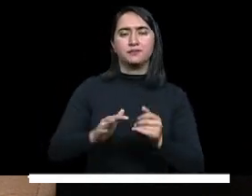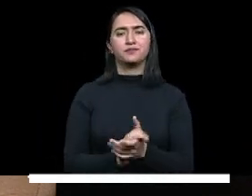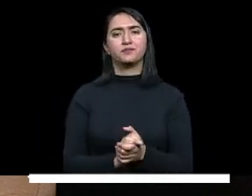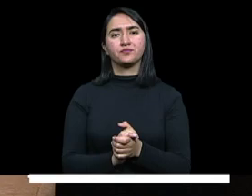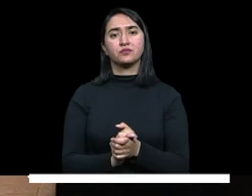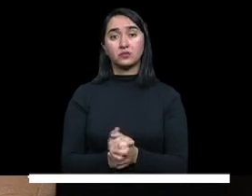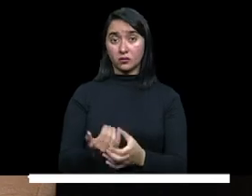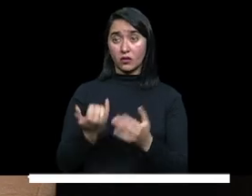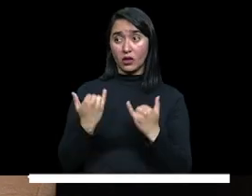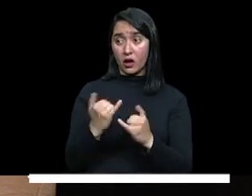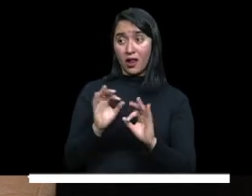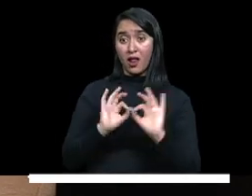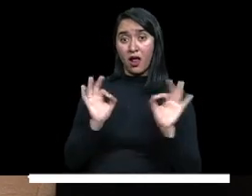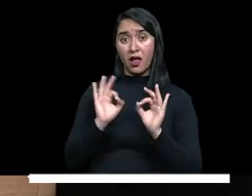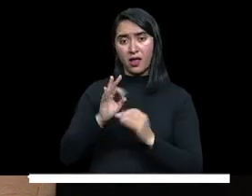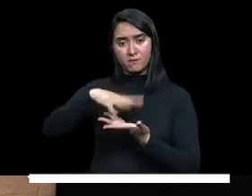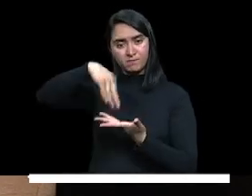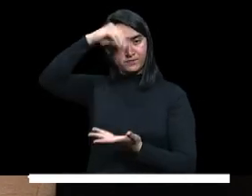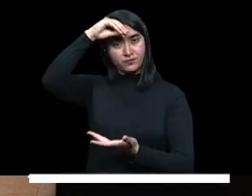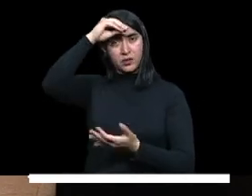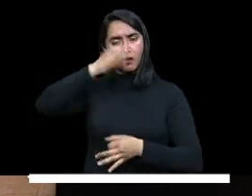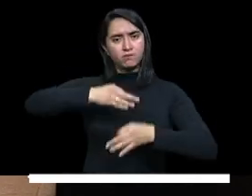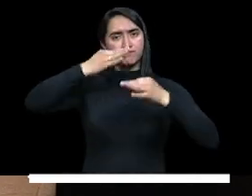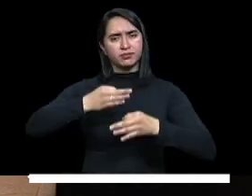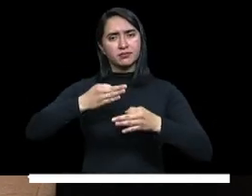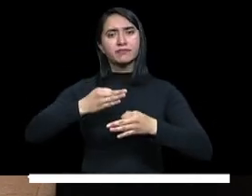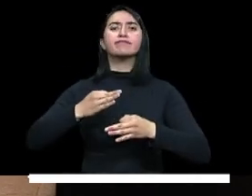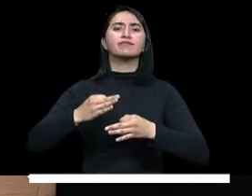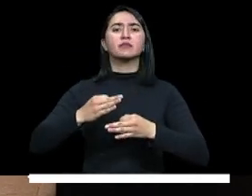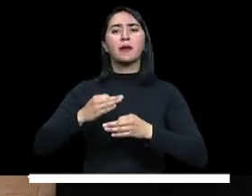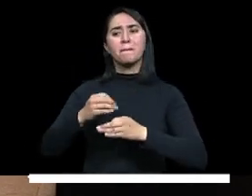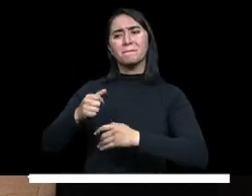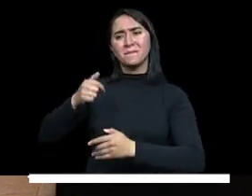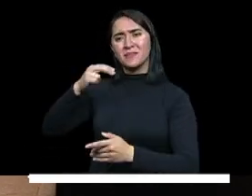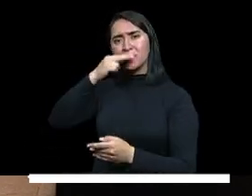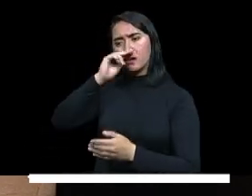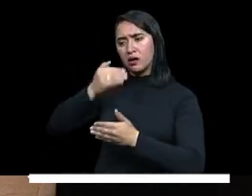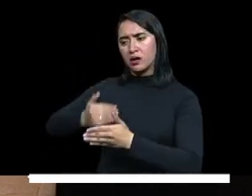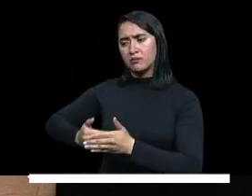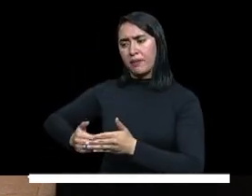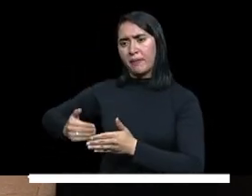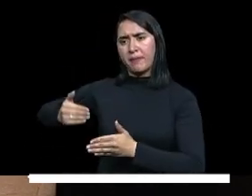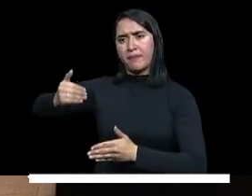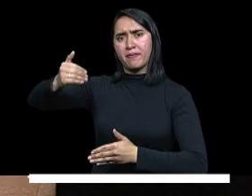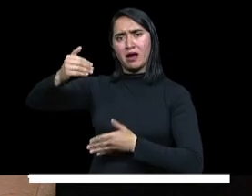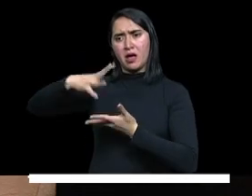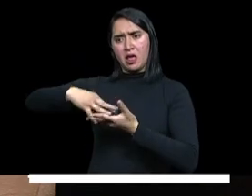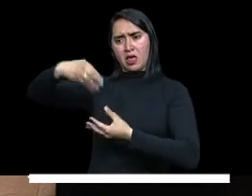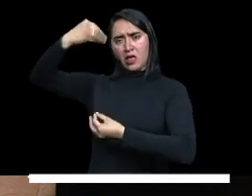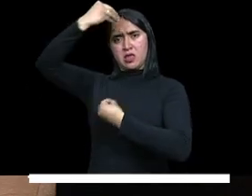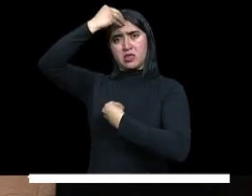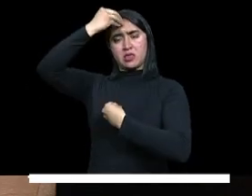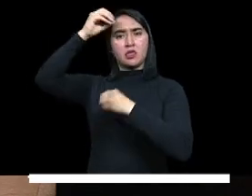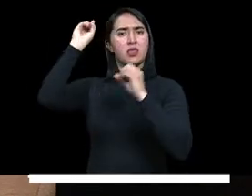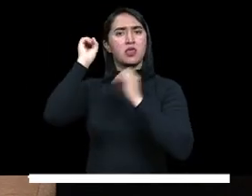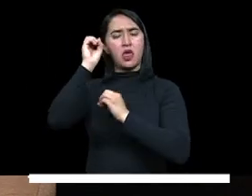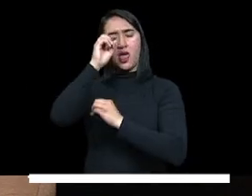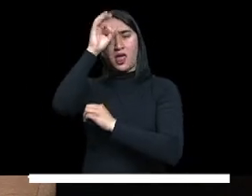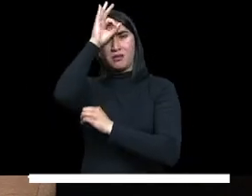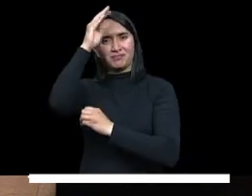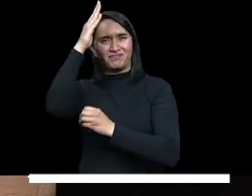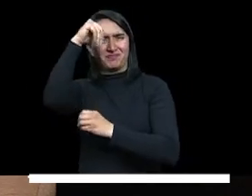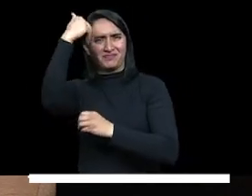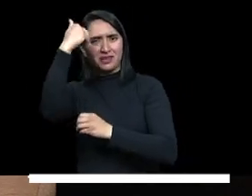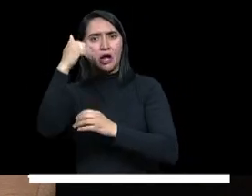fundamentales, una generación entera no estará capacitada con las habilidades primordiales en lectoescritura y en